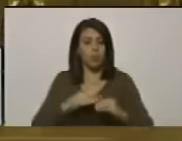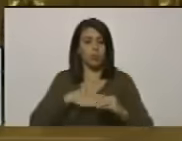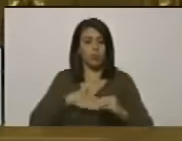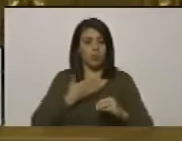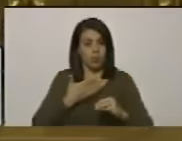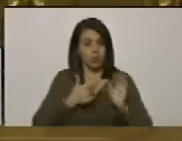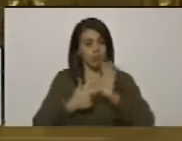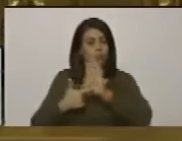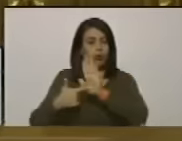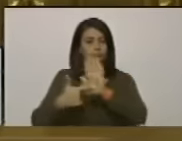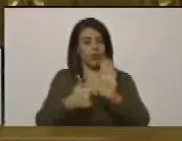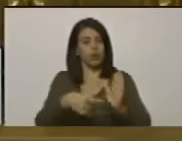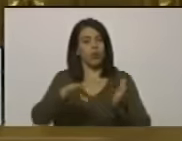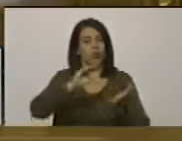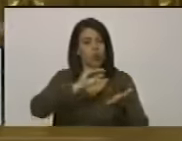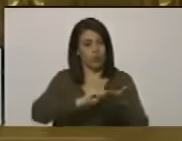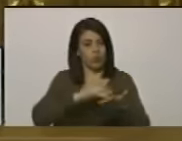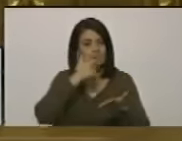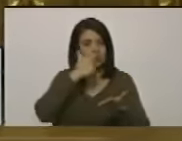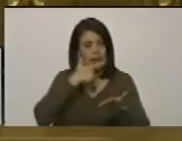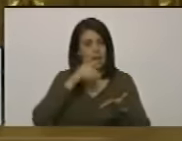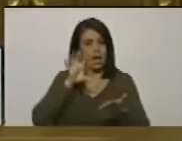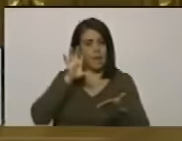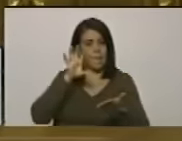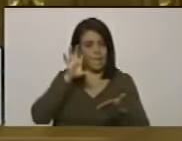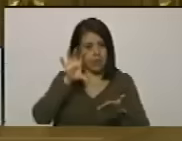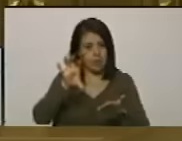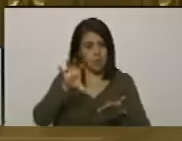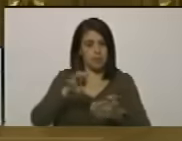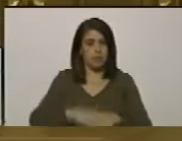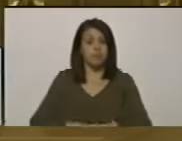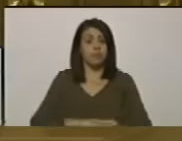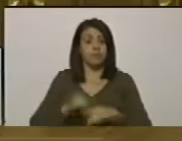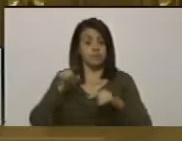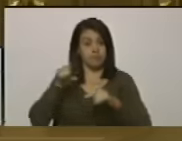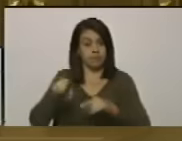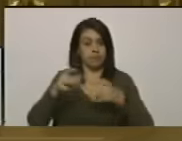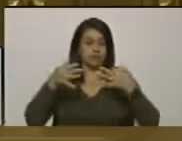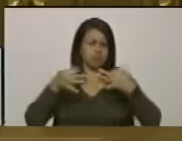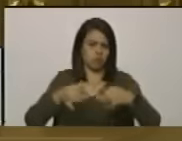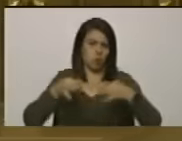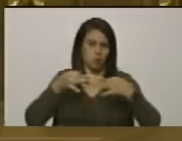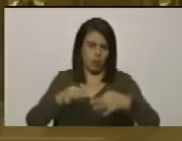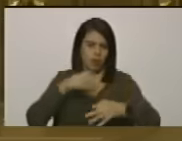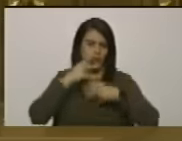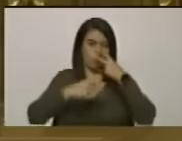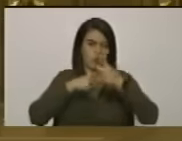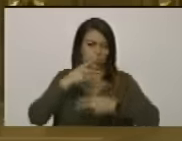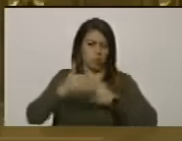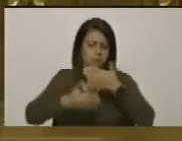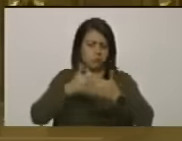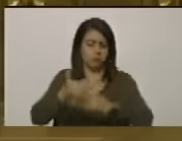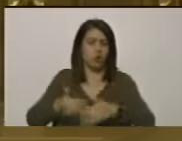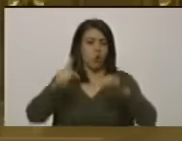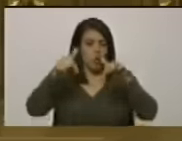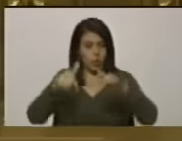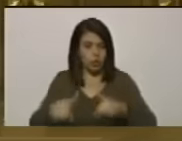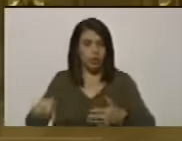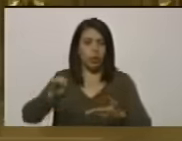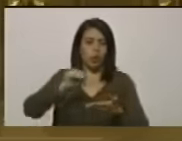que puedan exponérselos nuevamente con seriedad al país. El país entró en el camino de la normalidad política, de la